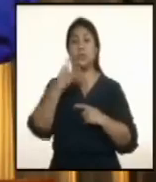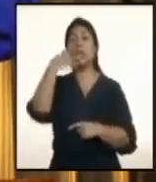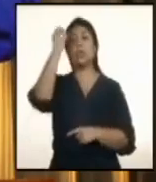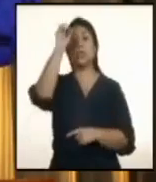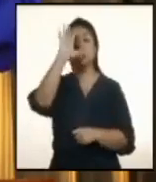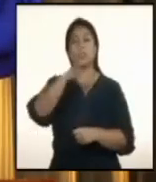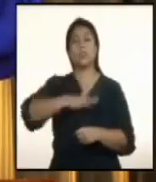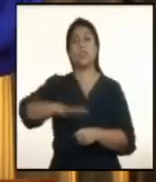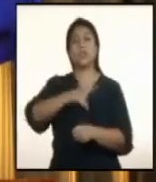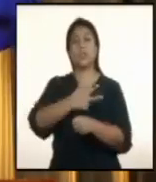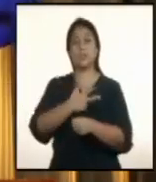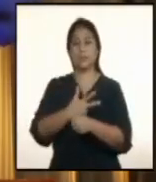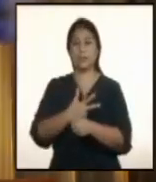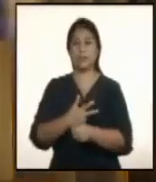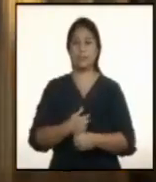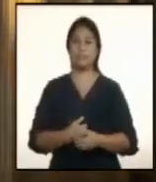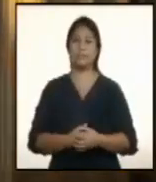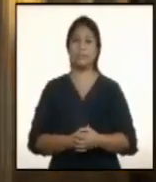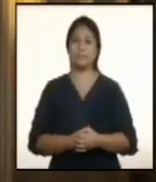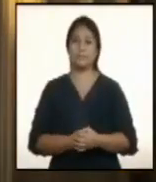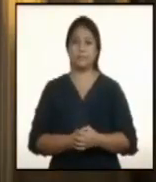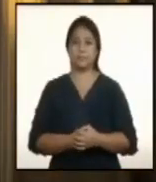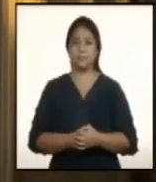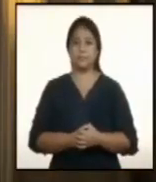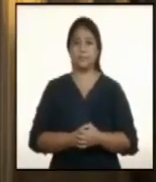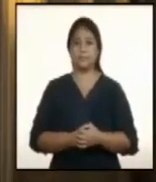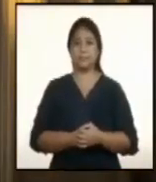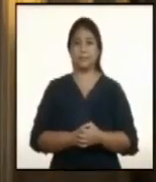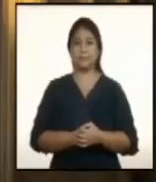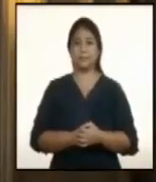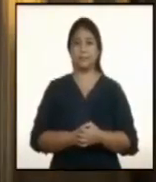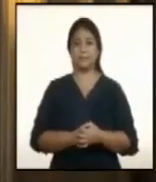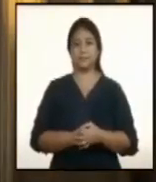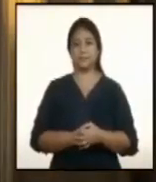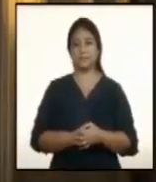Dios bendiga a Guatemala. ¡Esto!